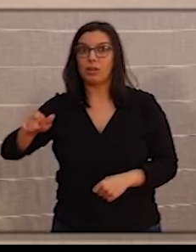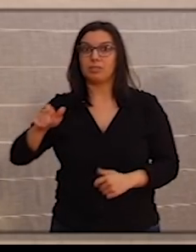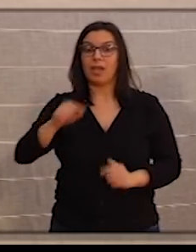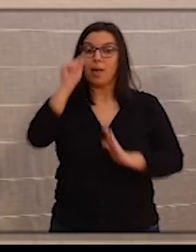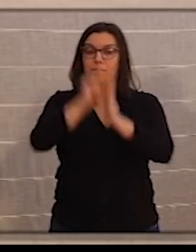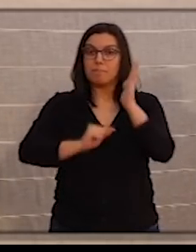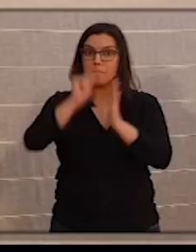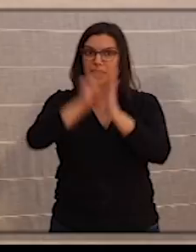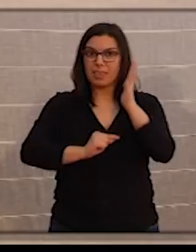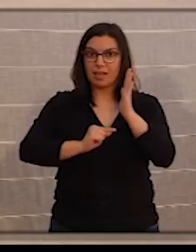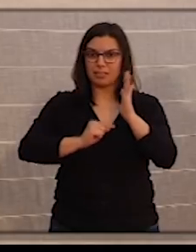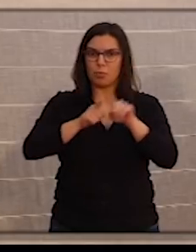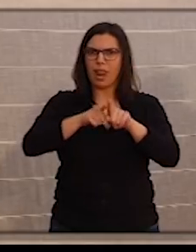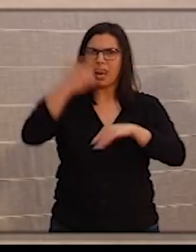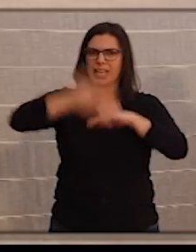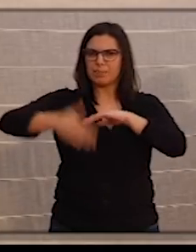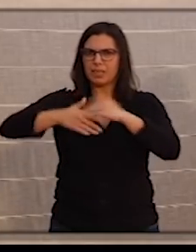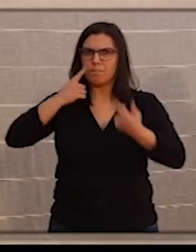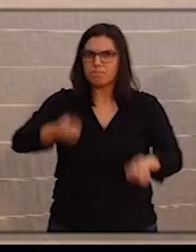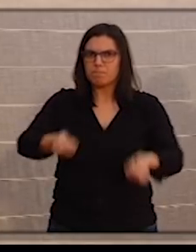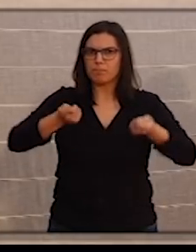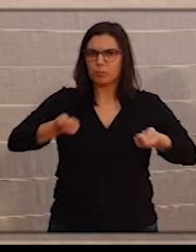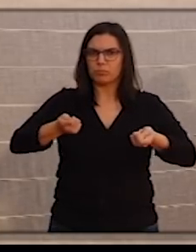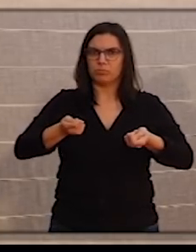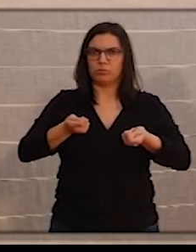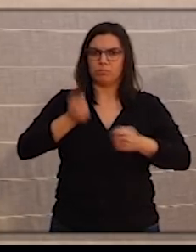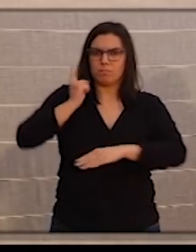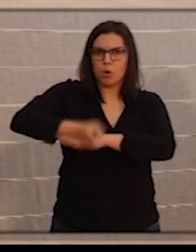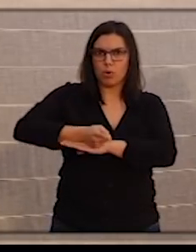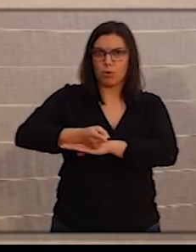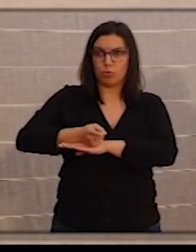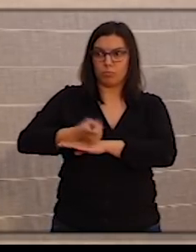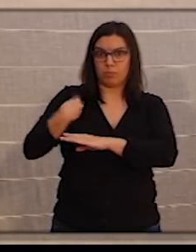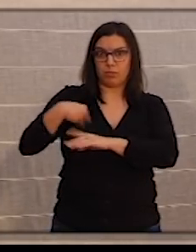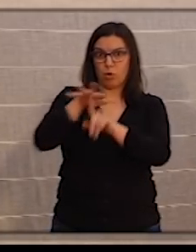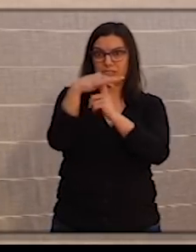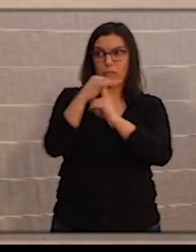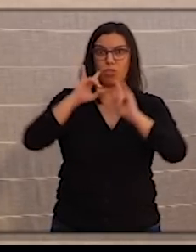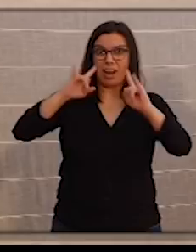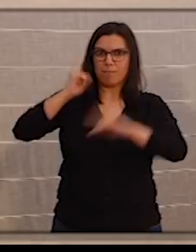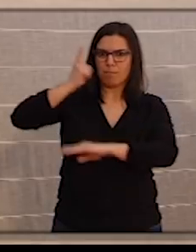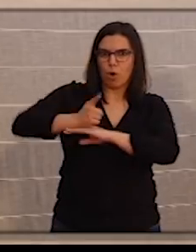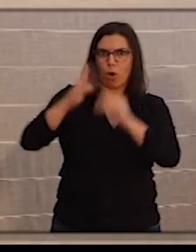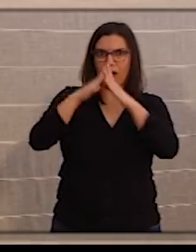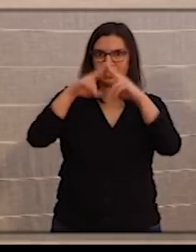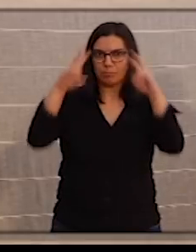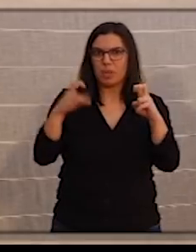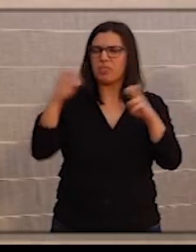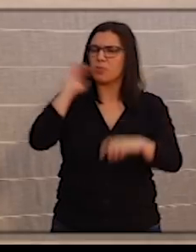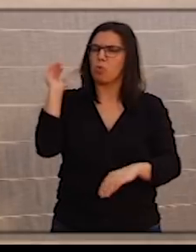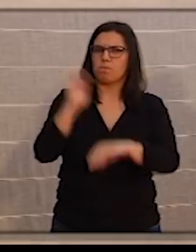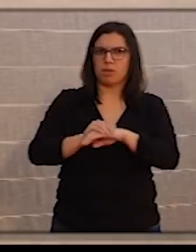medidas y restricciones que cumple, que establece el estado alarma, desde luego sean